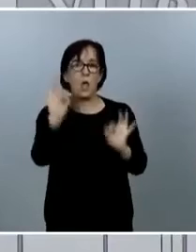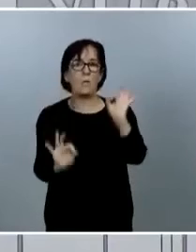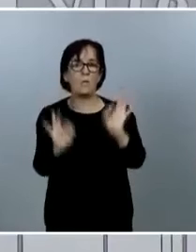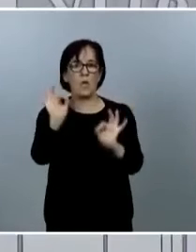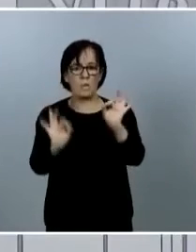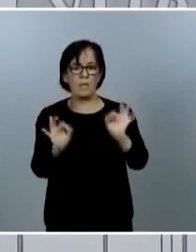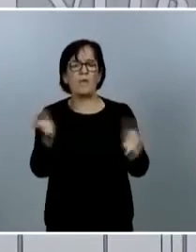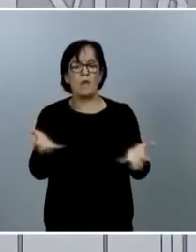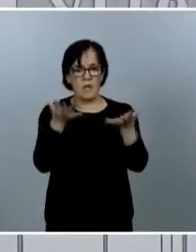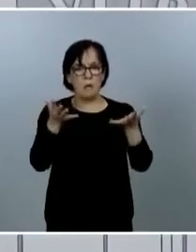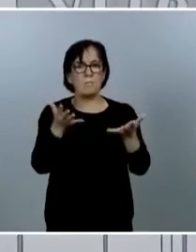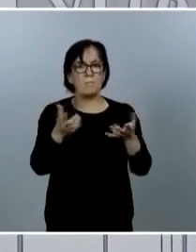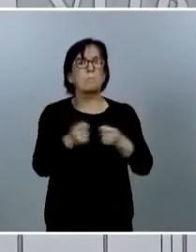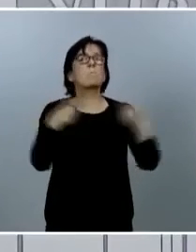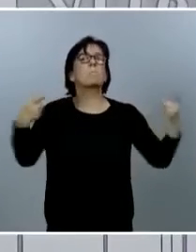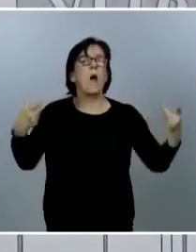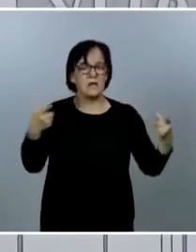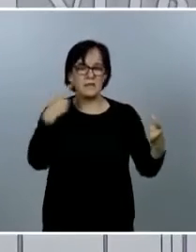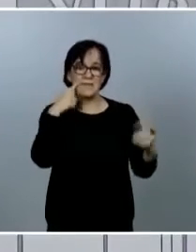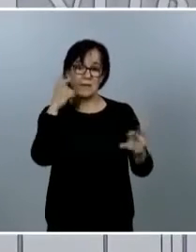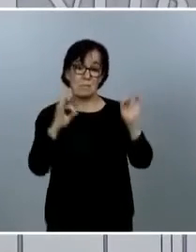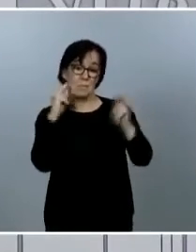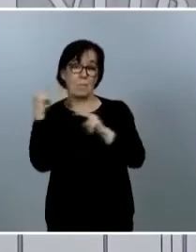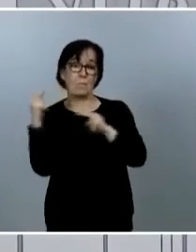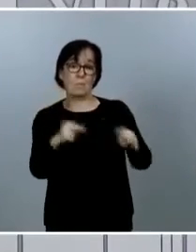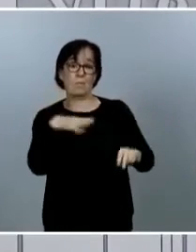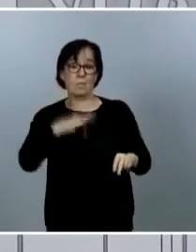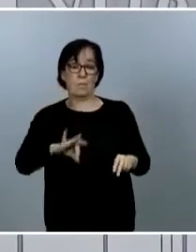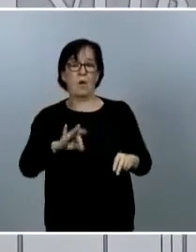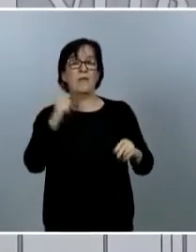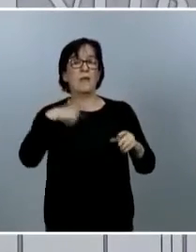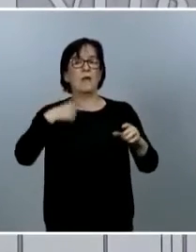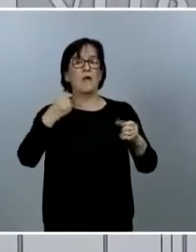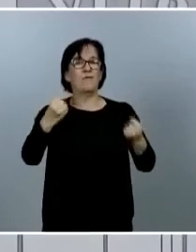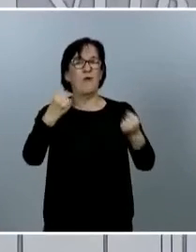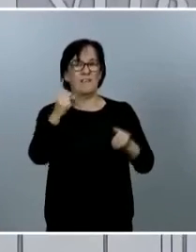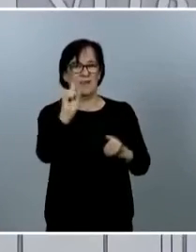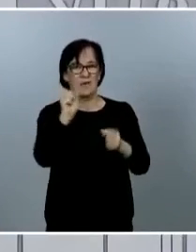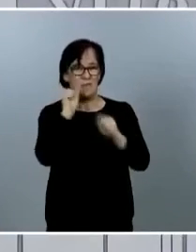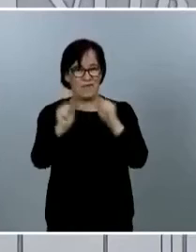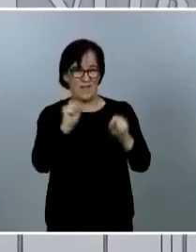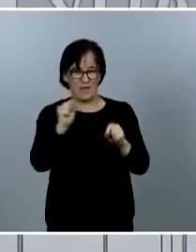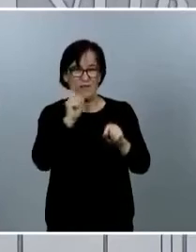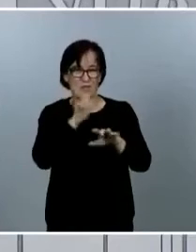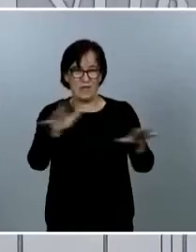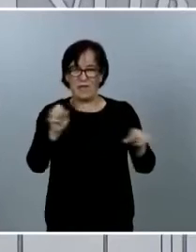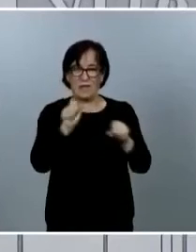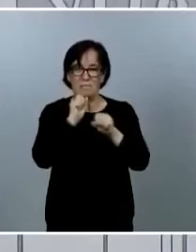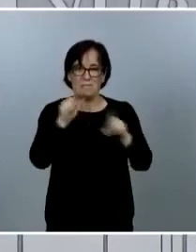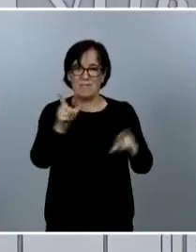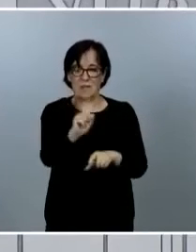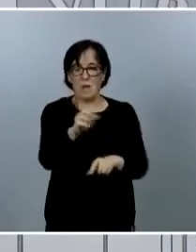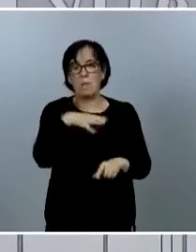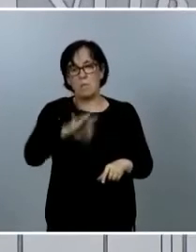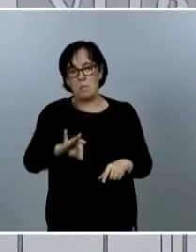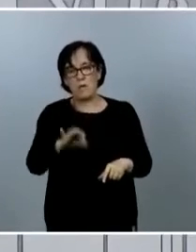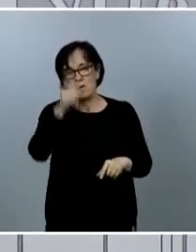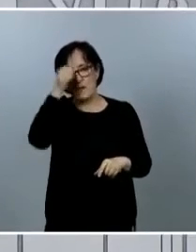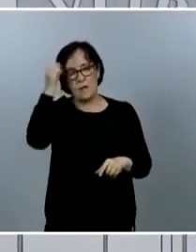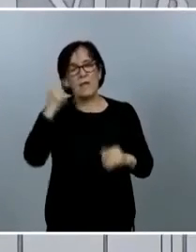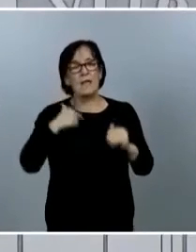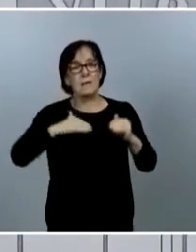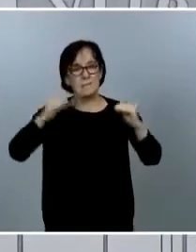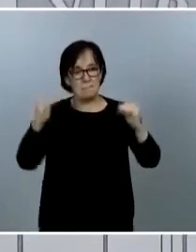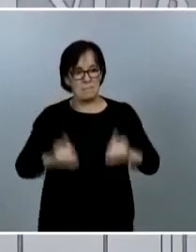por lo tanto la percepción general de que ha disminuido la virulencia del virus podría ser que es menos